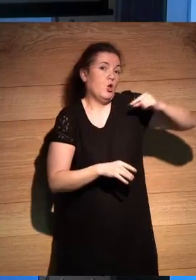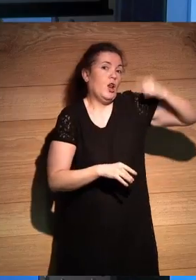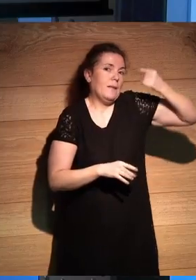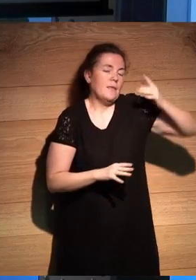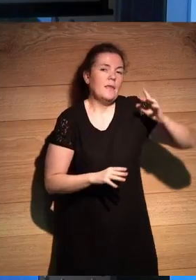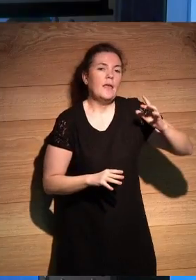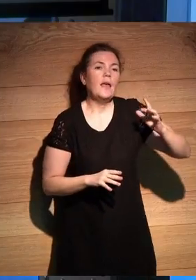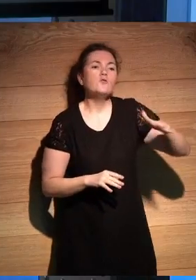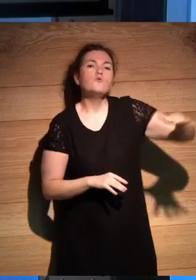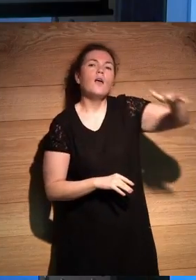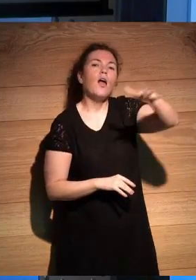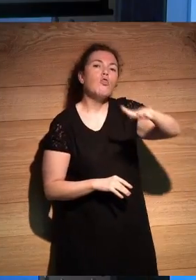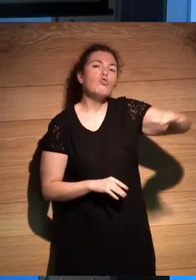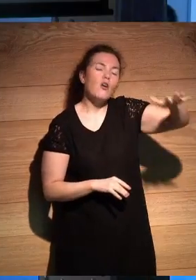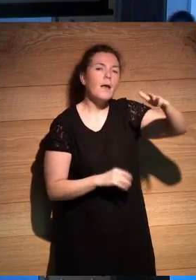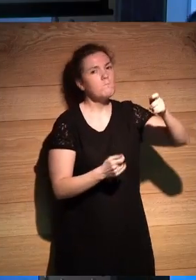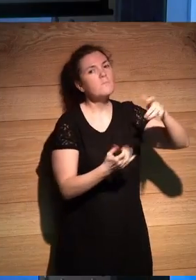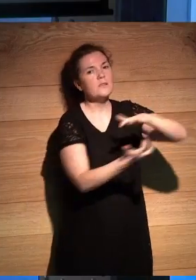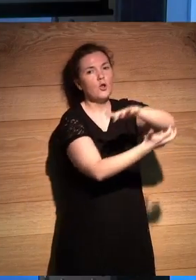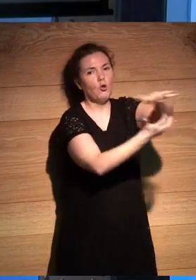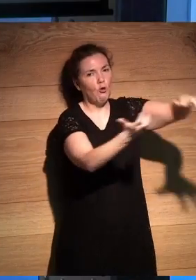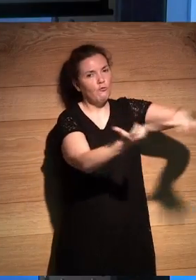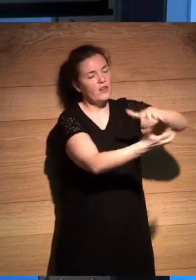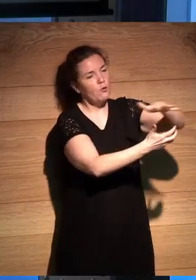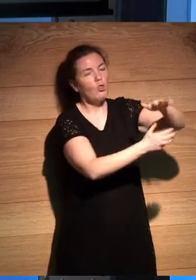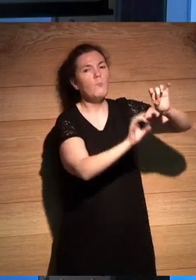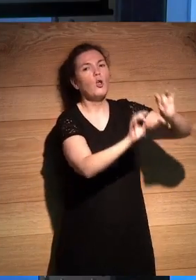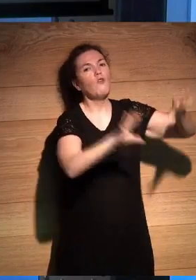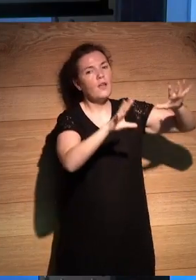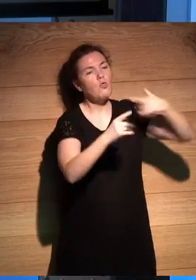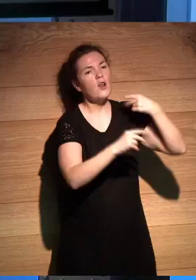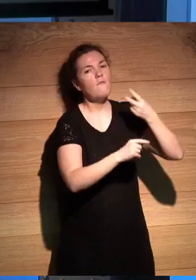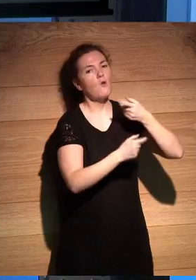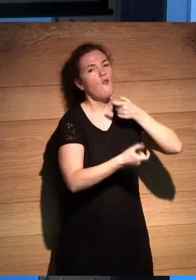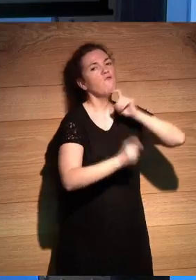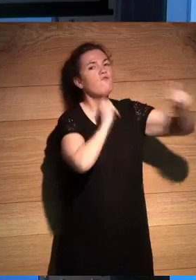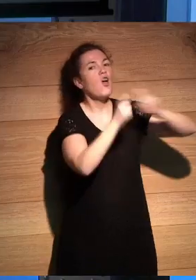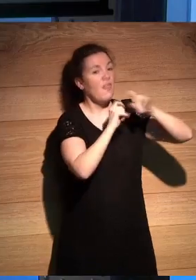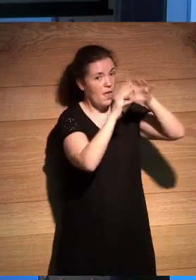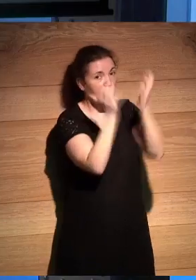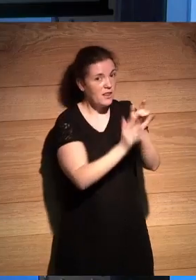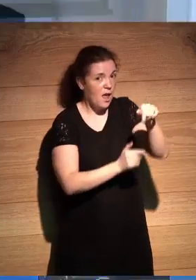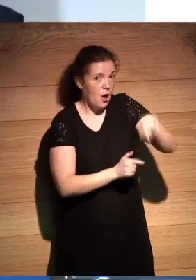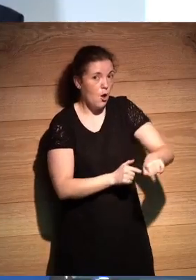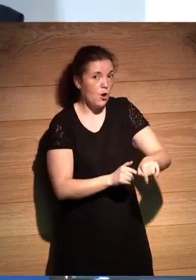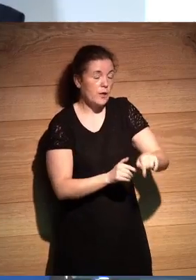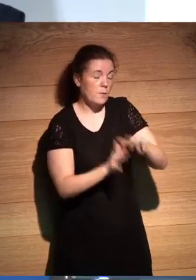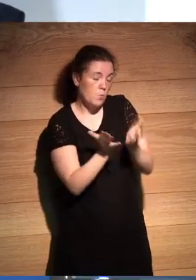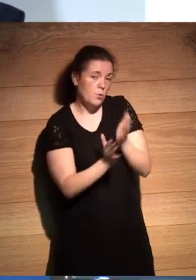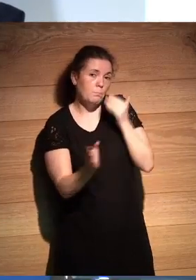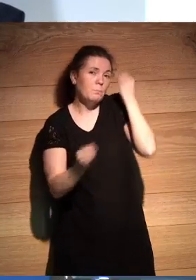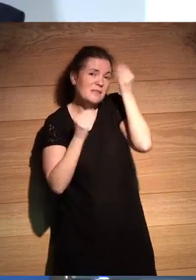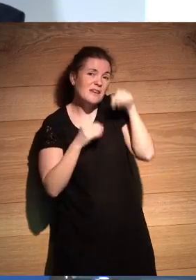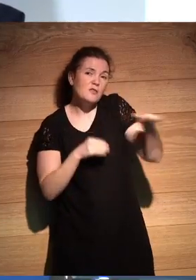que es una de las zonas más conflictivas, más delicadas y más violentas del planeta hoy en día. Piensen que